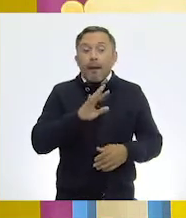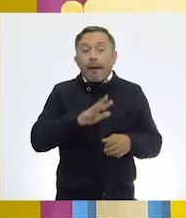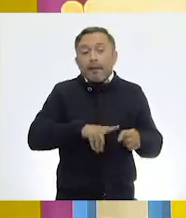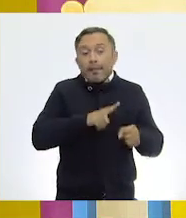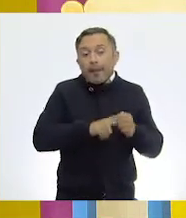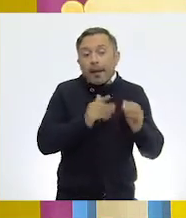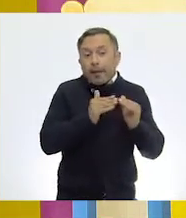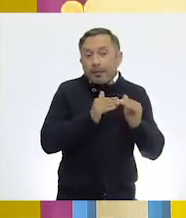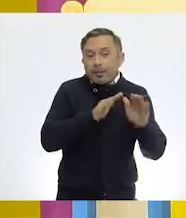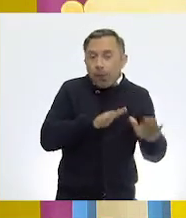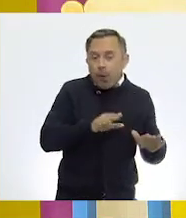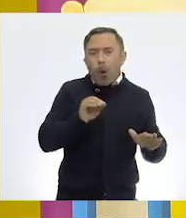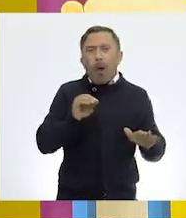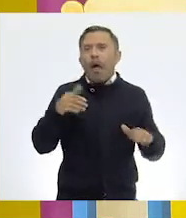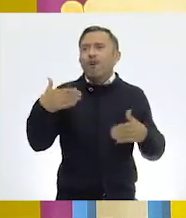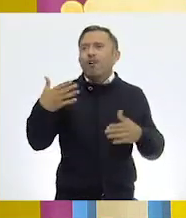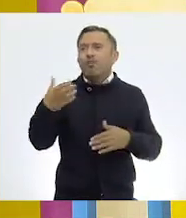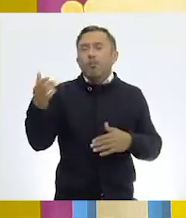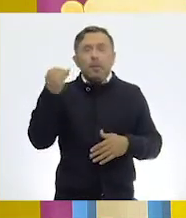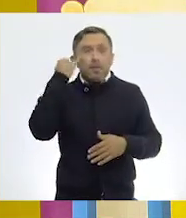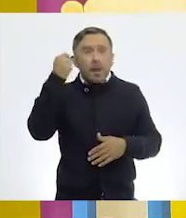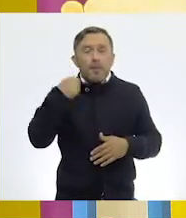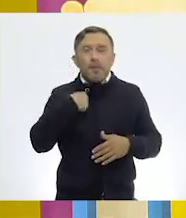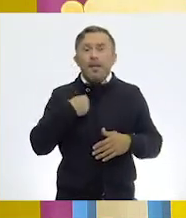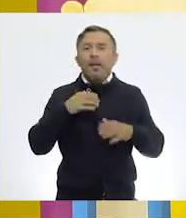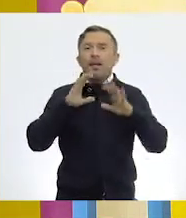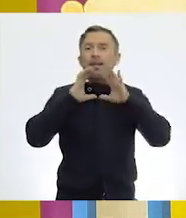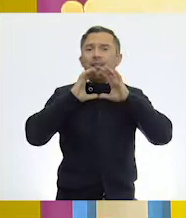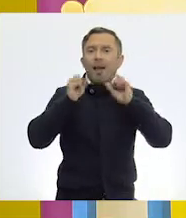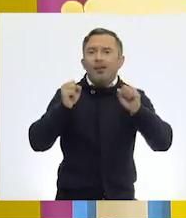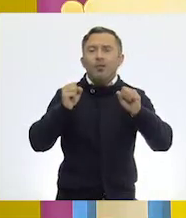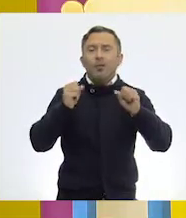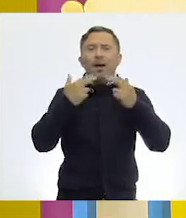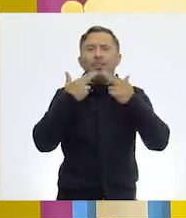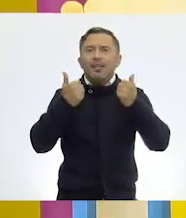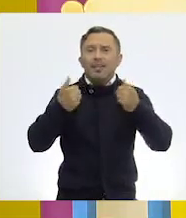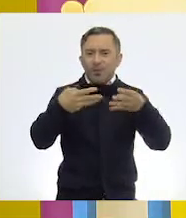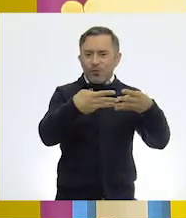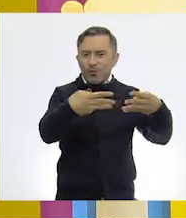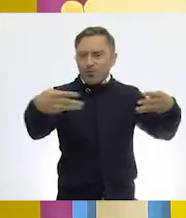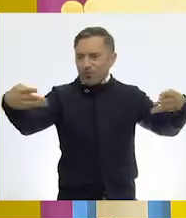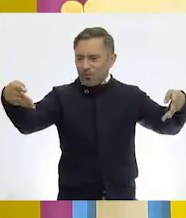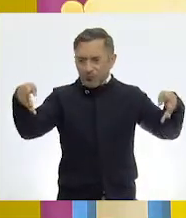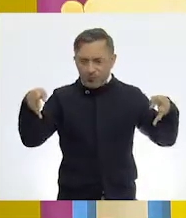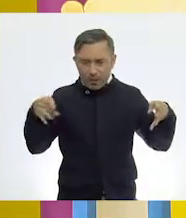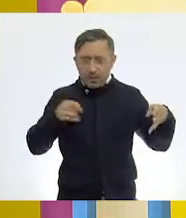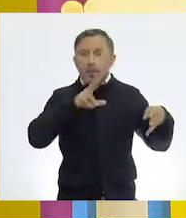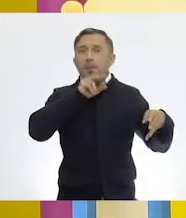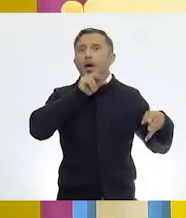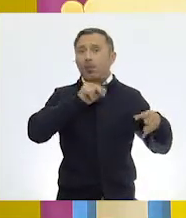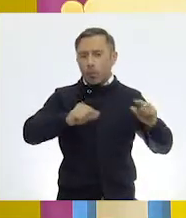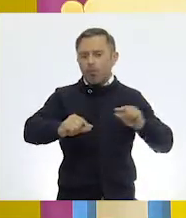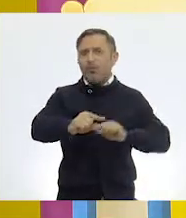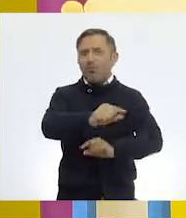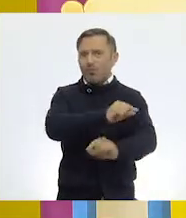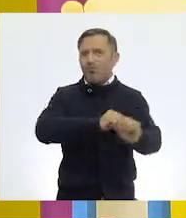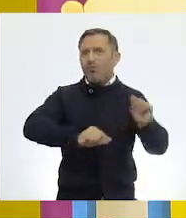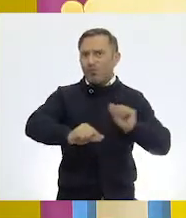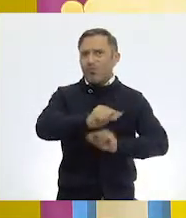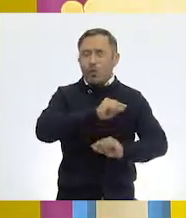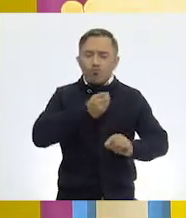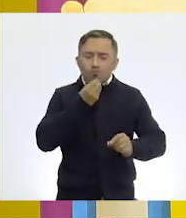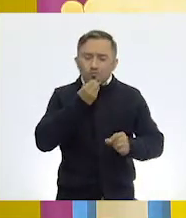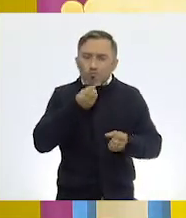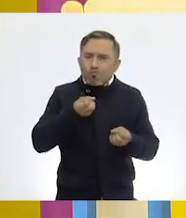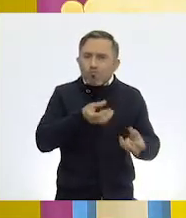Porque puedo tener patos en mi granja. Puedo cuidarlos, puedo alimentarlos, pero también hay patos que